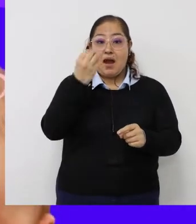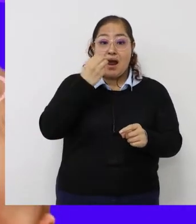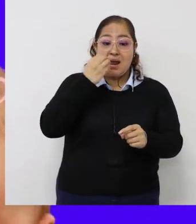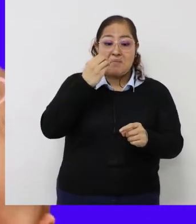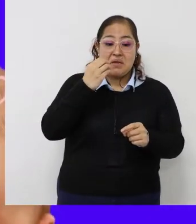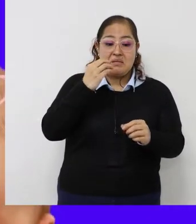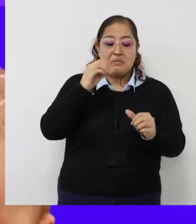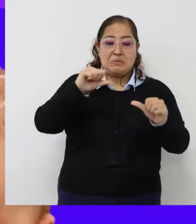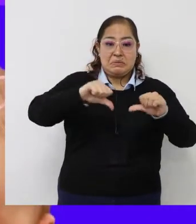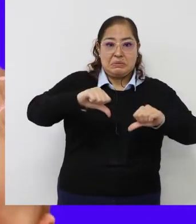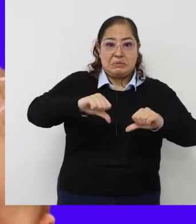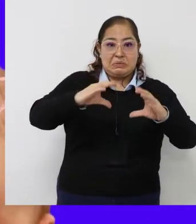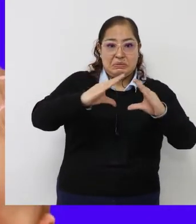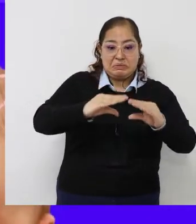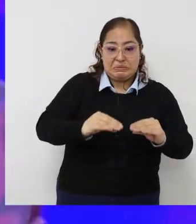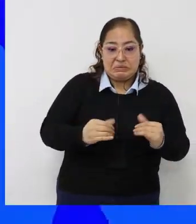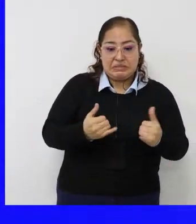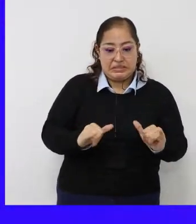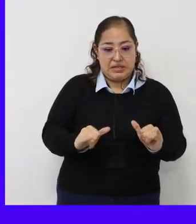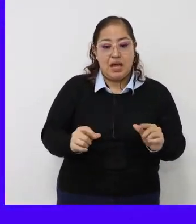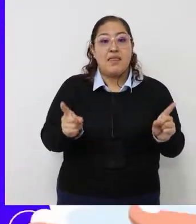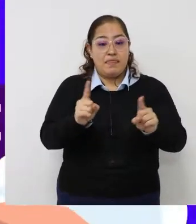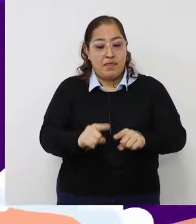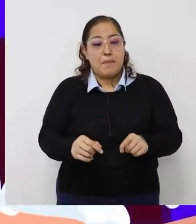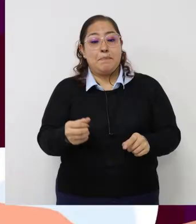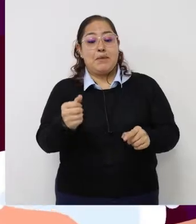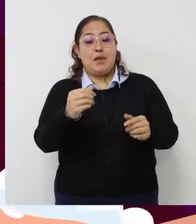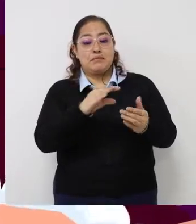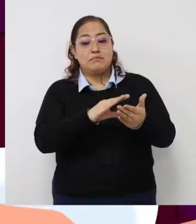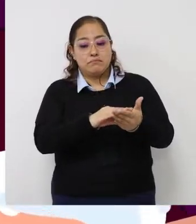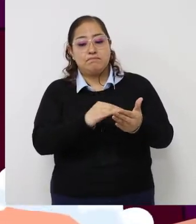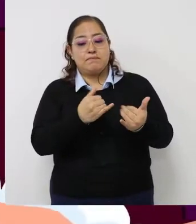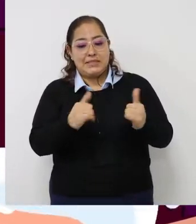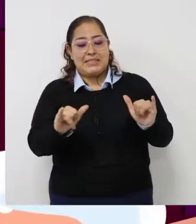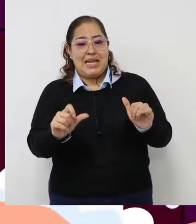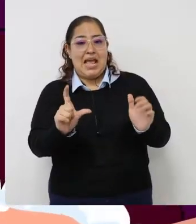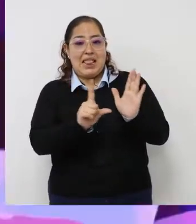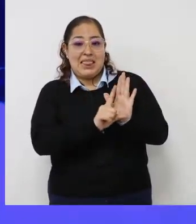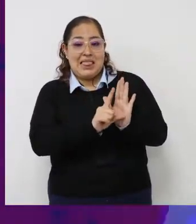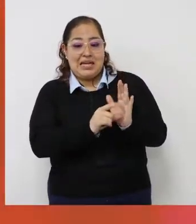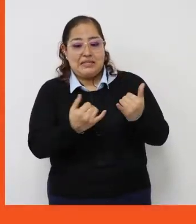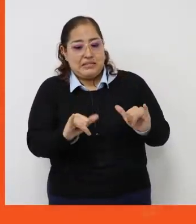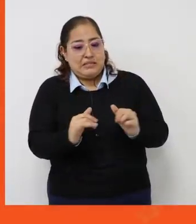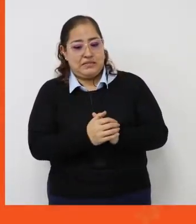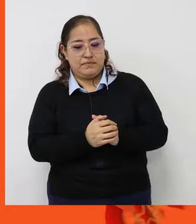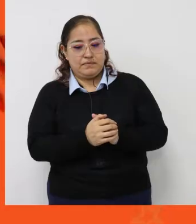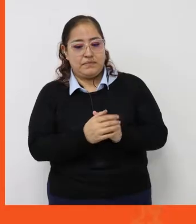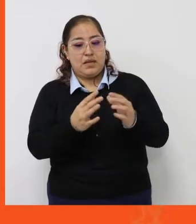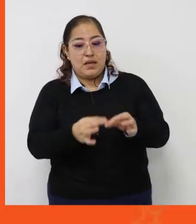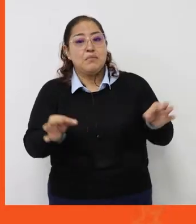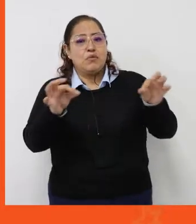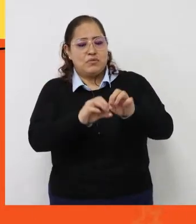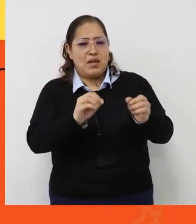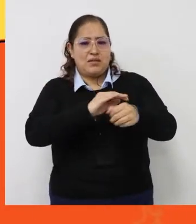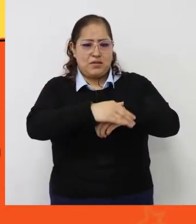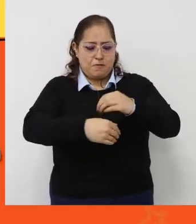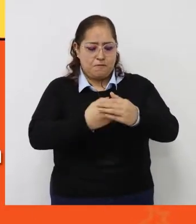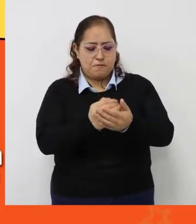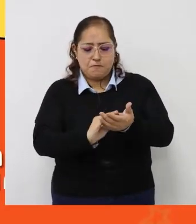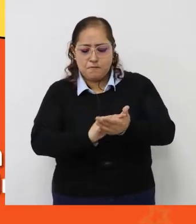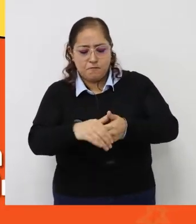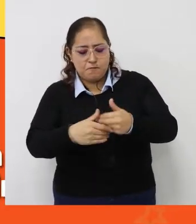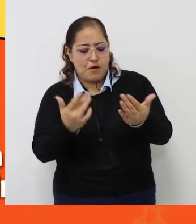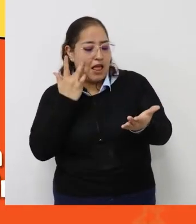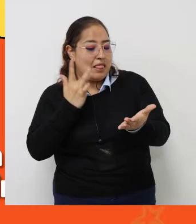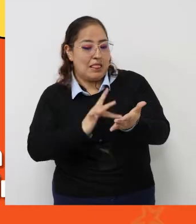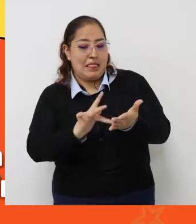lactancia materna en menores de un año. Falta de aseo y lavado de manos. ¿Cómo prevenirla? Con la lactancia